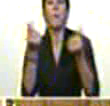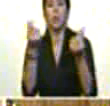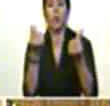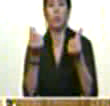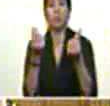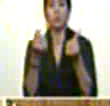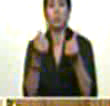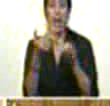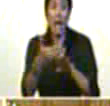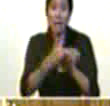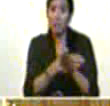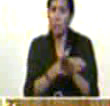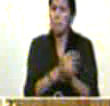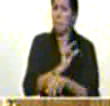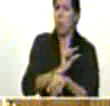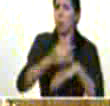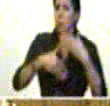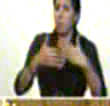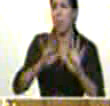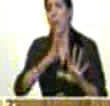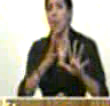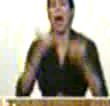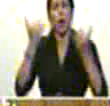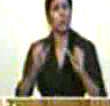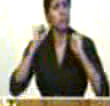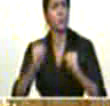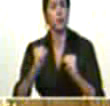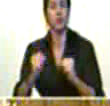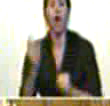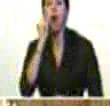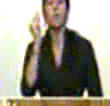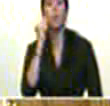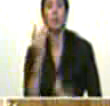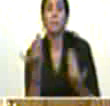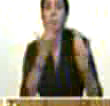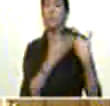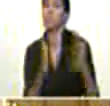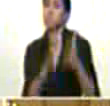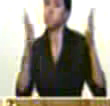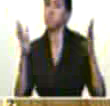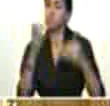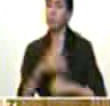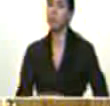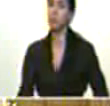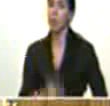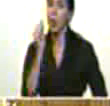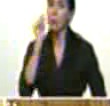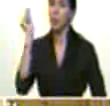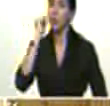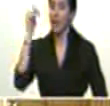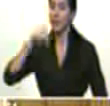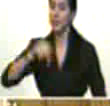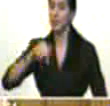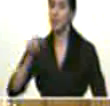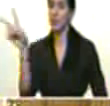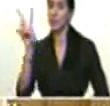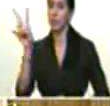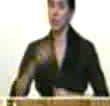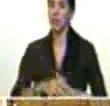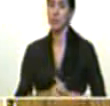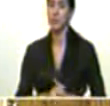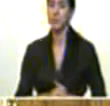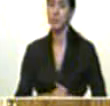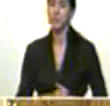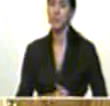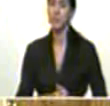hombres y mujeres con responsabilidades públicas como nunca antes hombres y mujeres de nuestro pueblo en